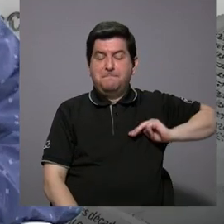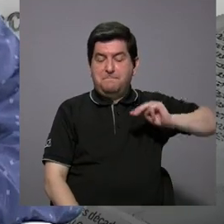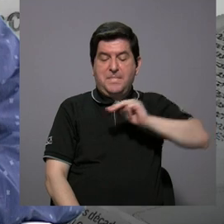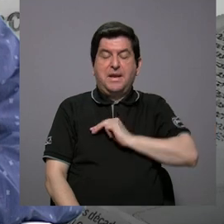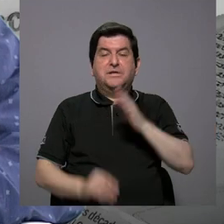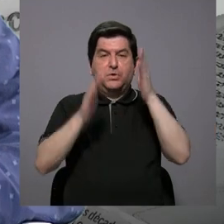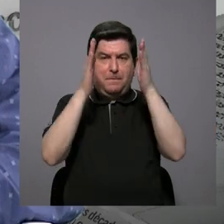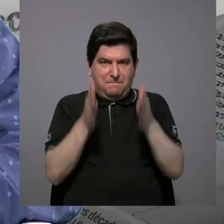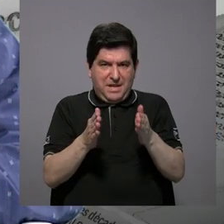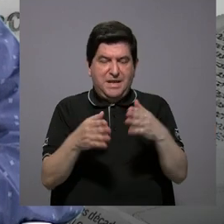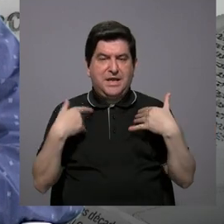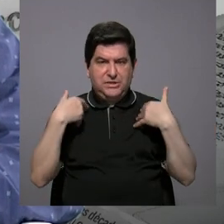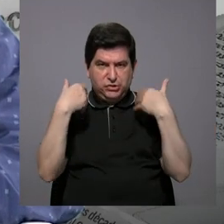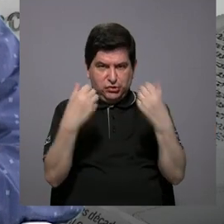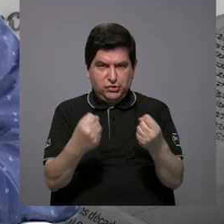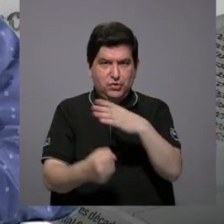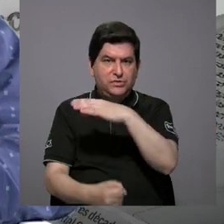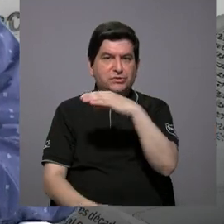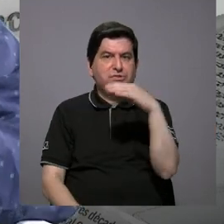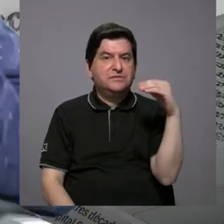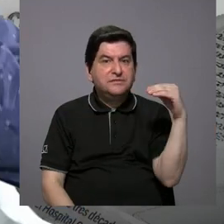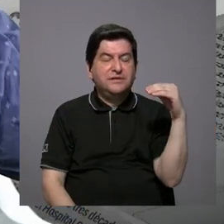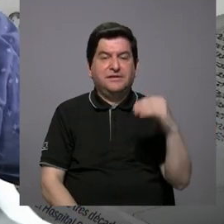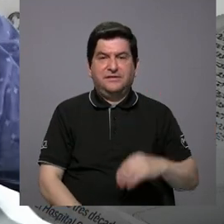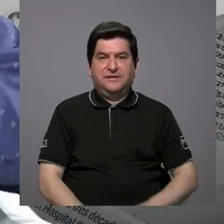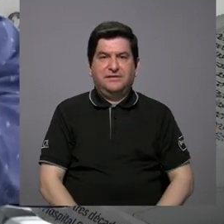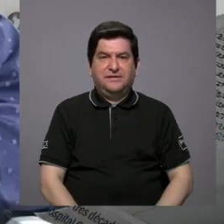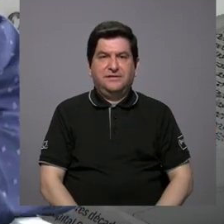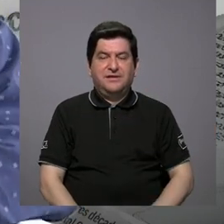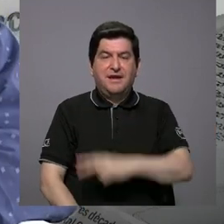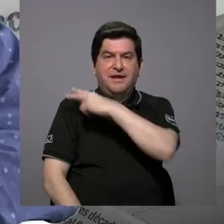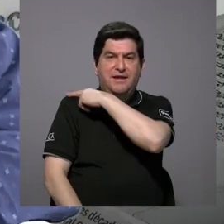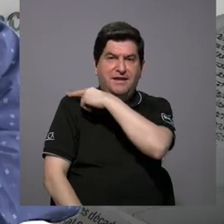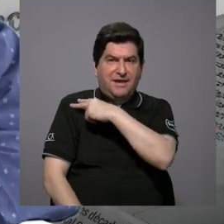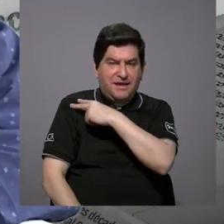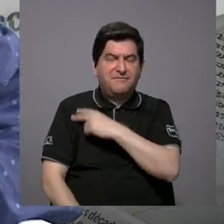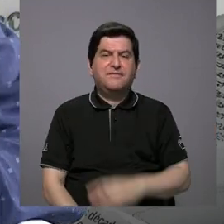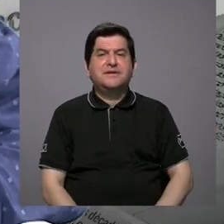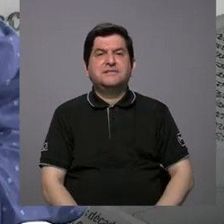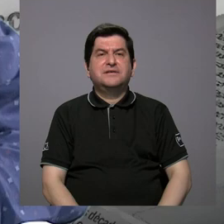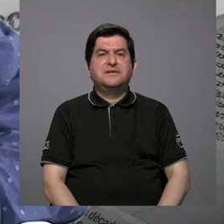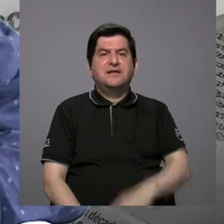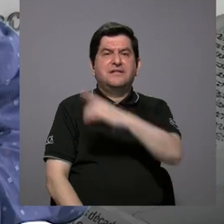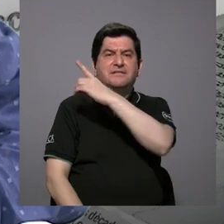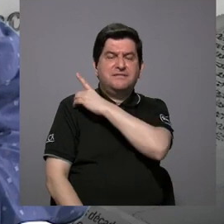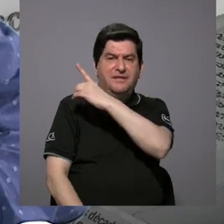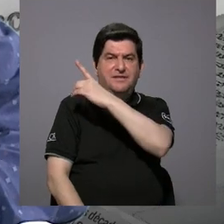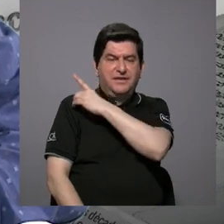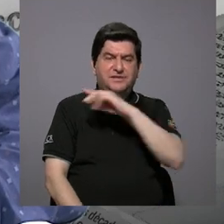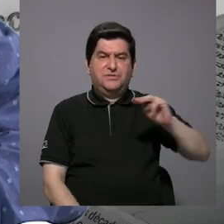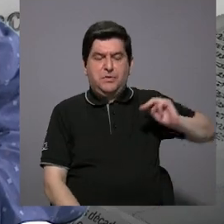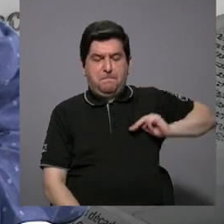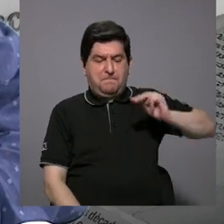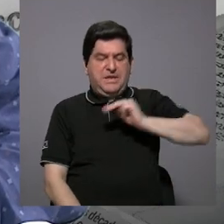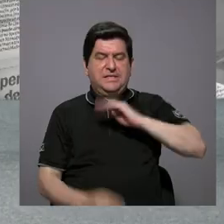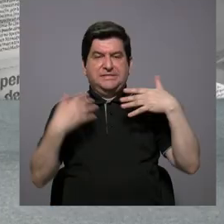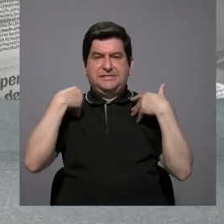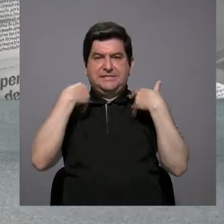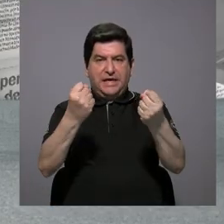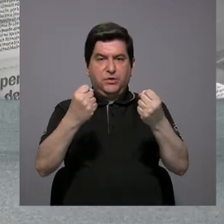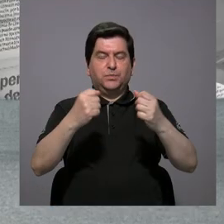salud y a los jefes de direcciones del Ministerio de Salud.